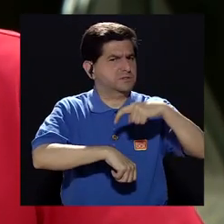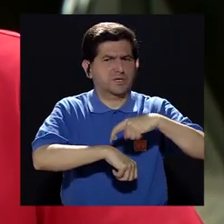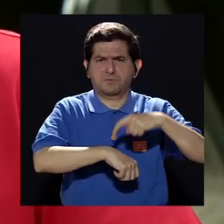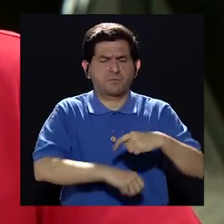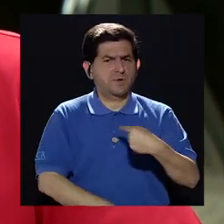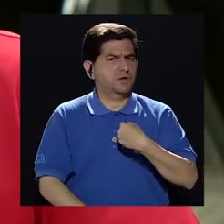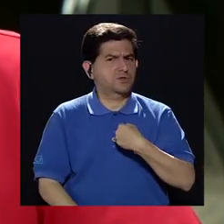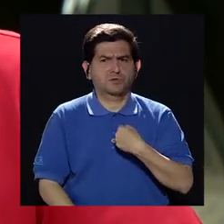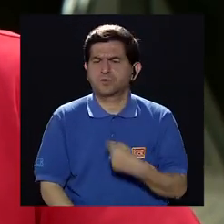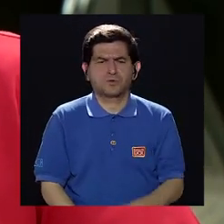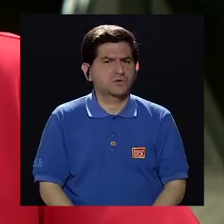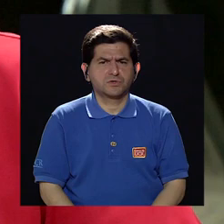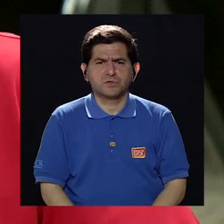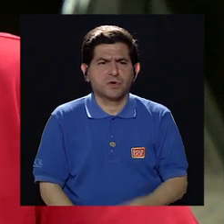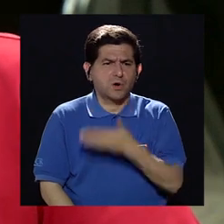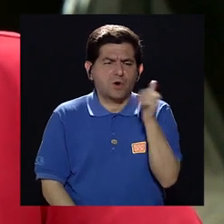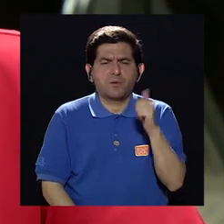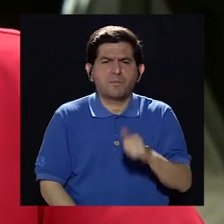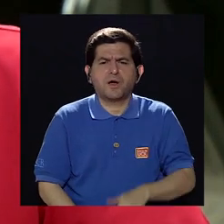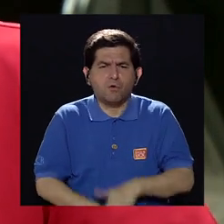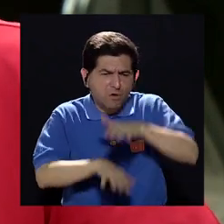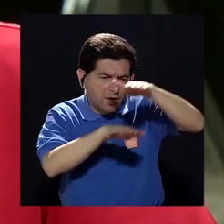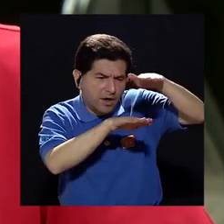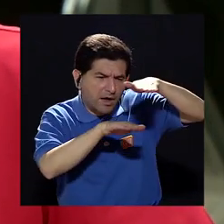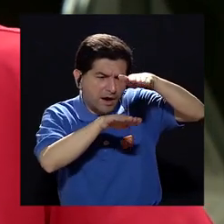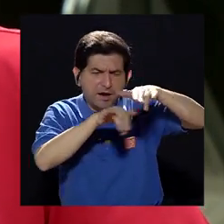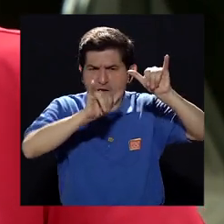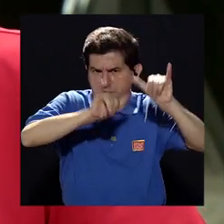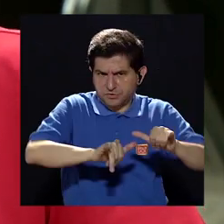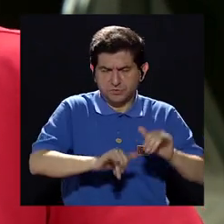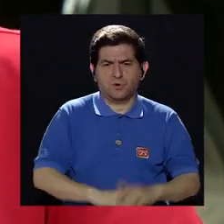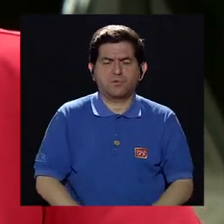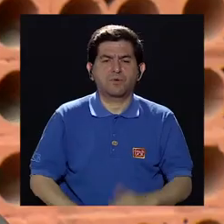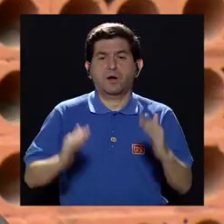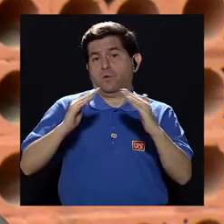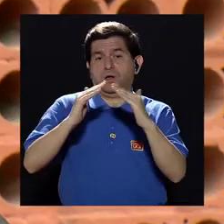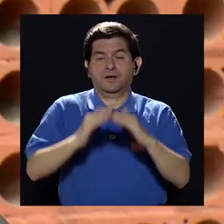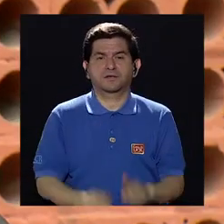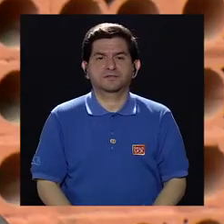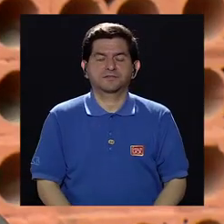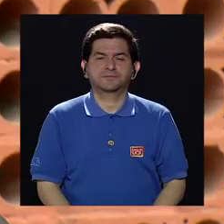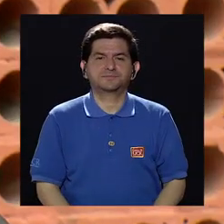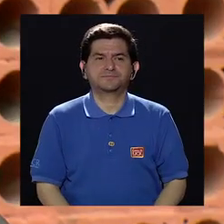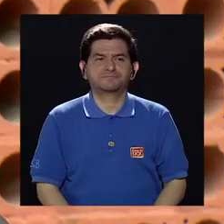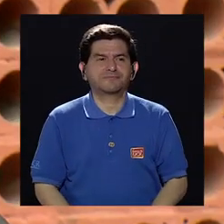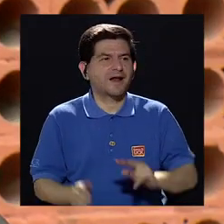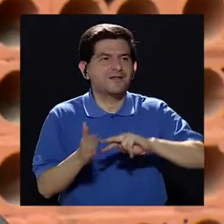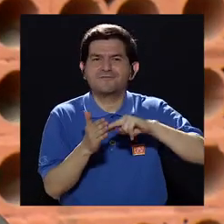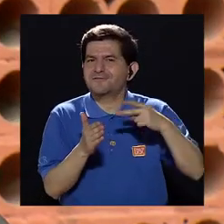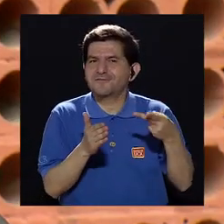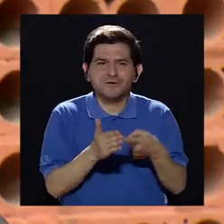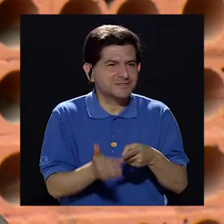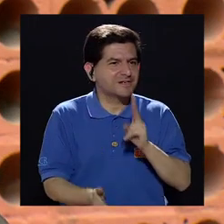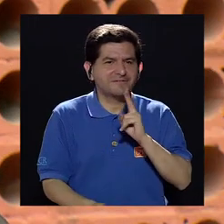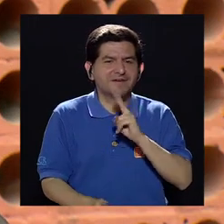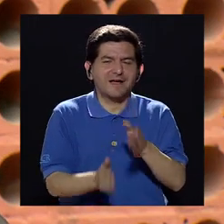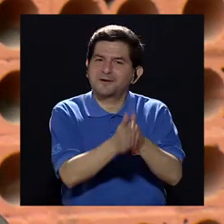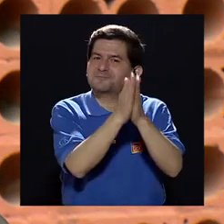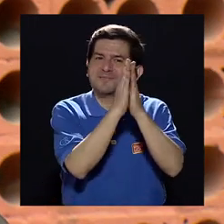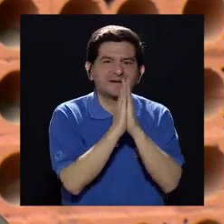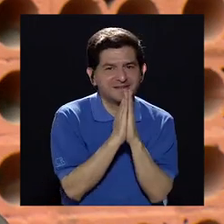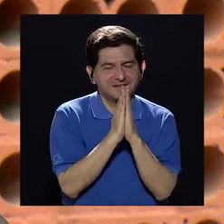hora definitivamente me busco una sombra, me quedo en la casa? Es que no es real